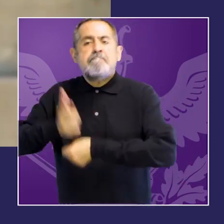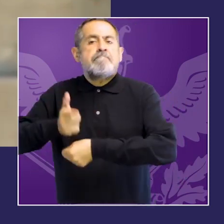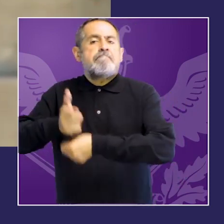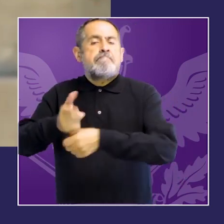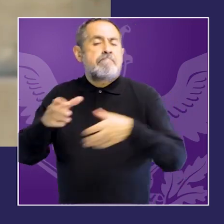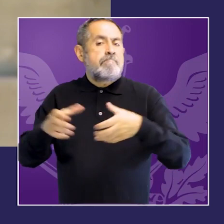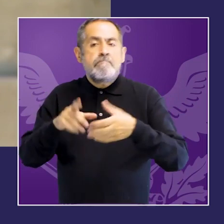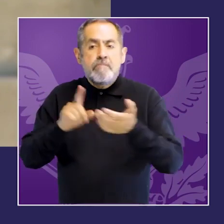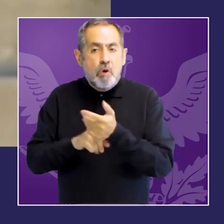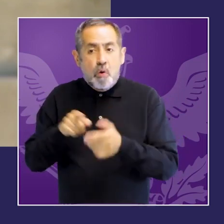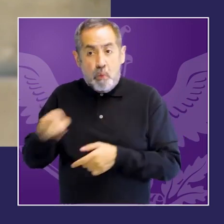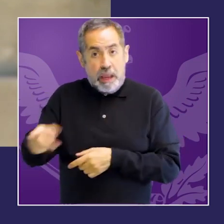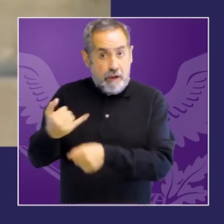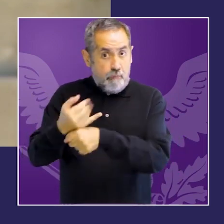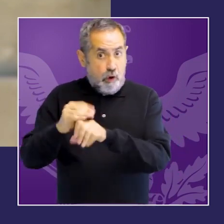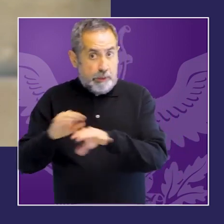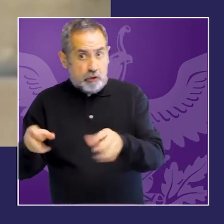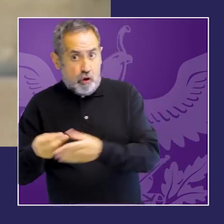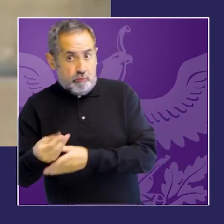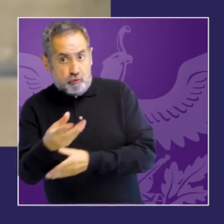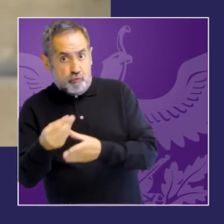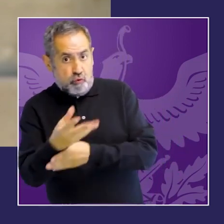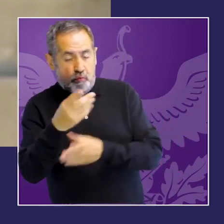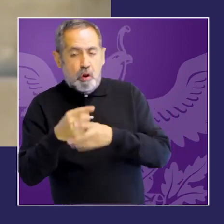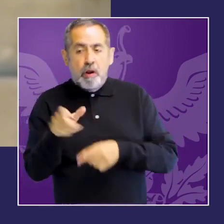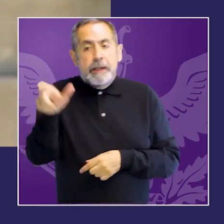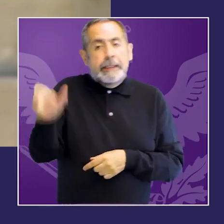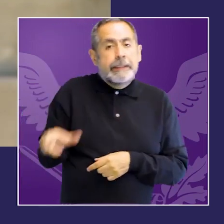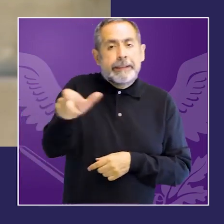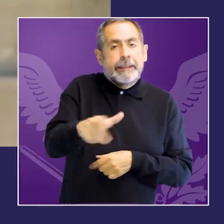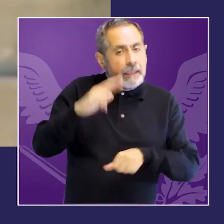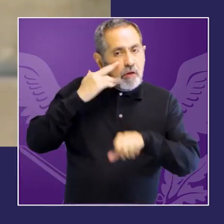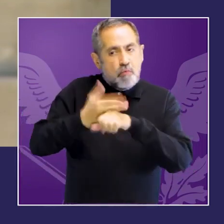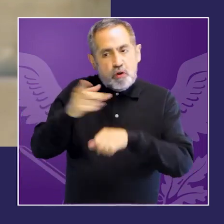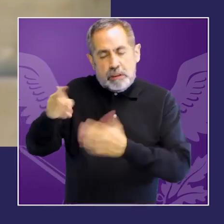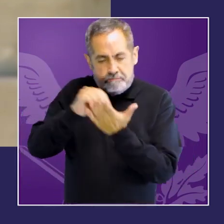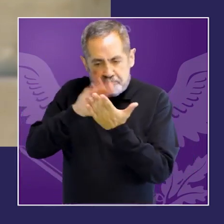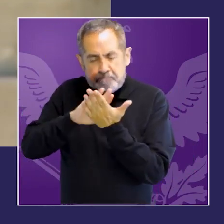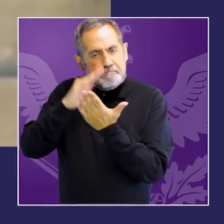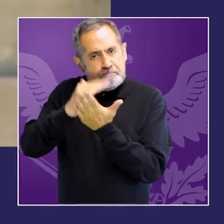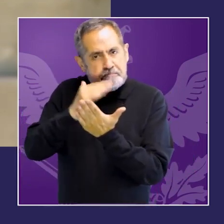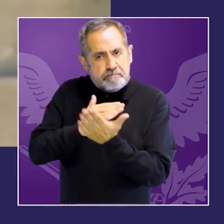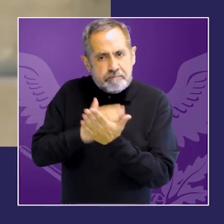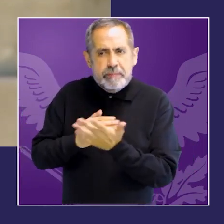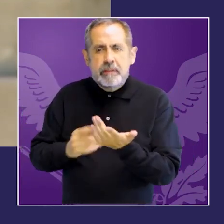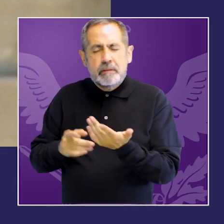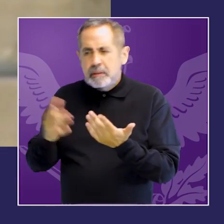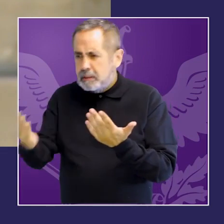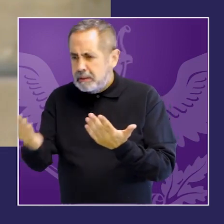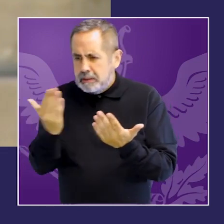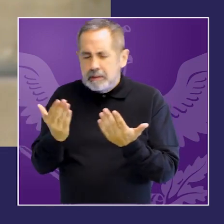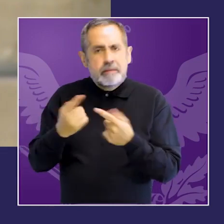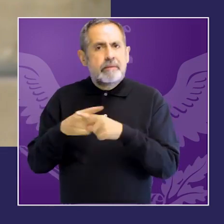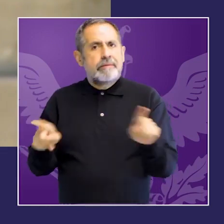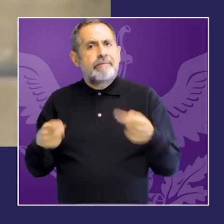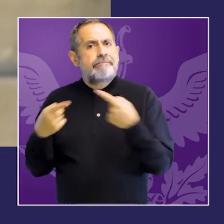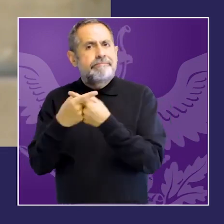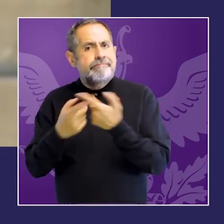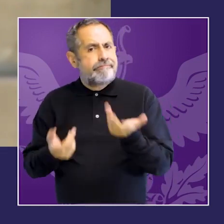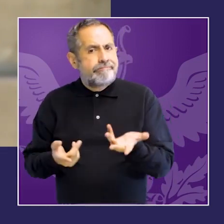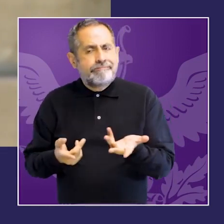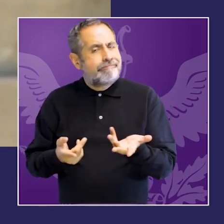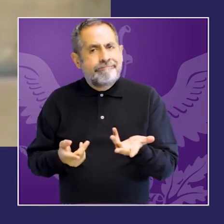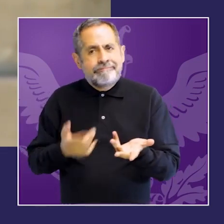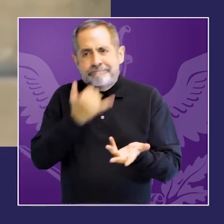Es decir, los tipos penales incluyen muchas veces especificaciones interseccionales, pero que no se